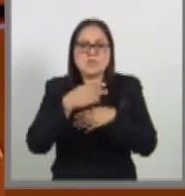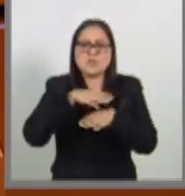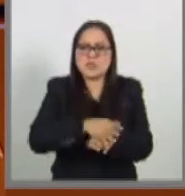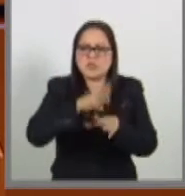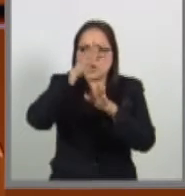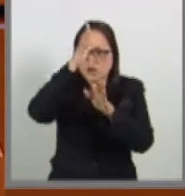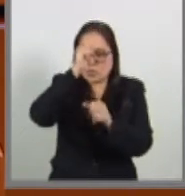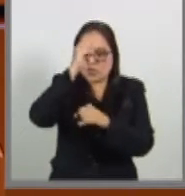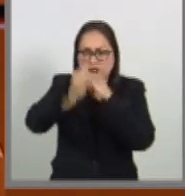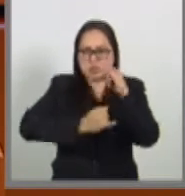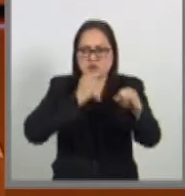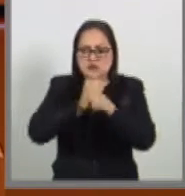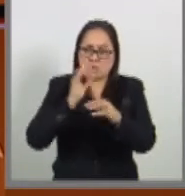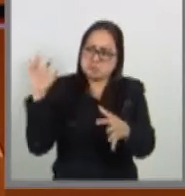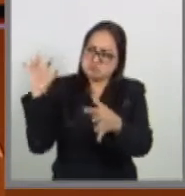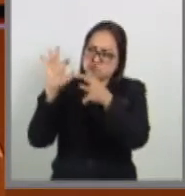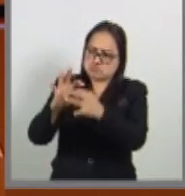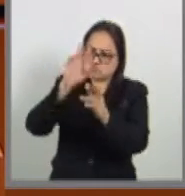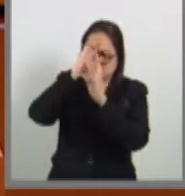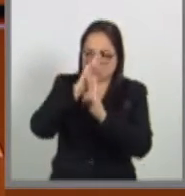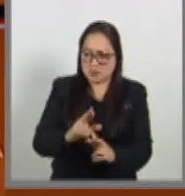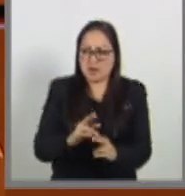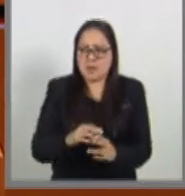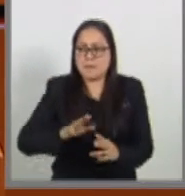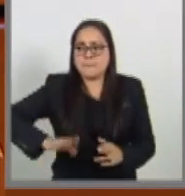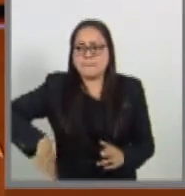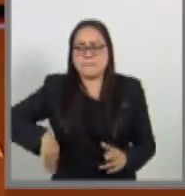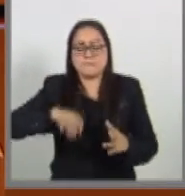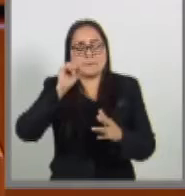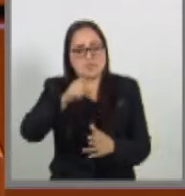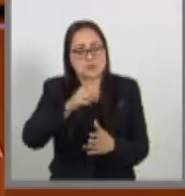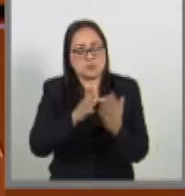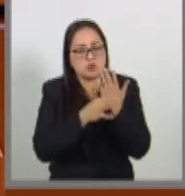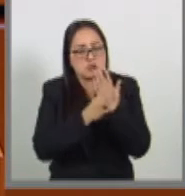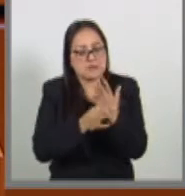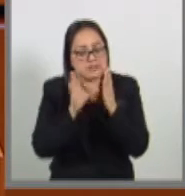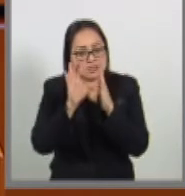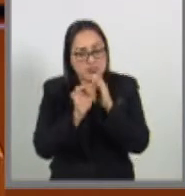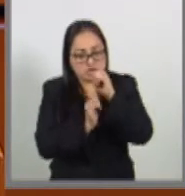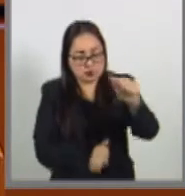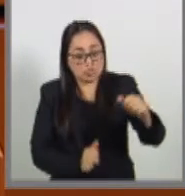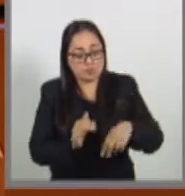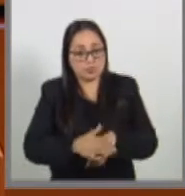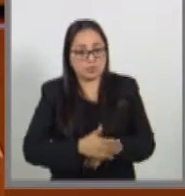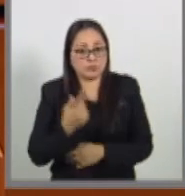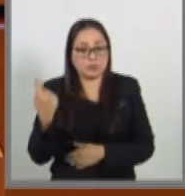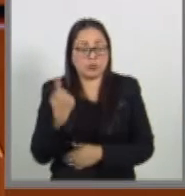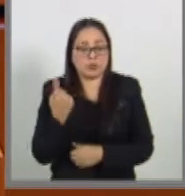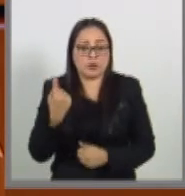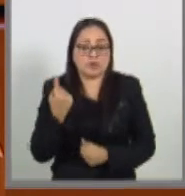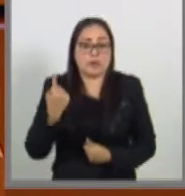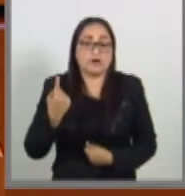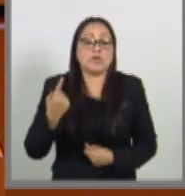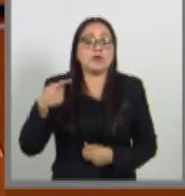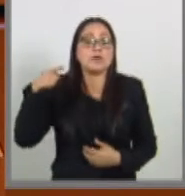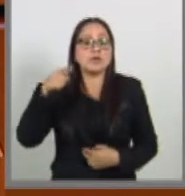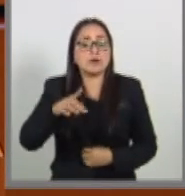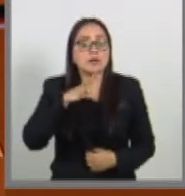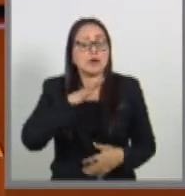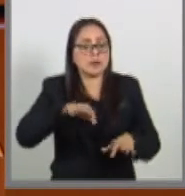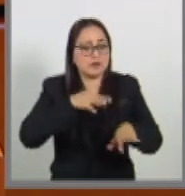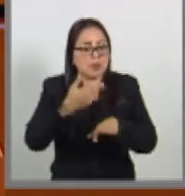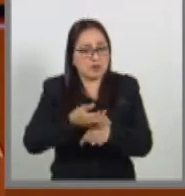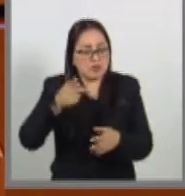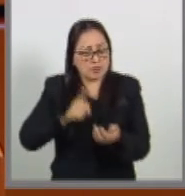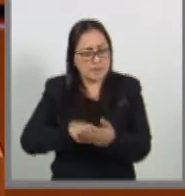convencionalidad, como lo señala nuestra Constitución, a fin de conceder a las mujeres trabajadoras el